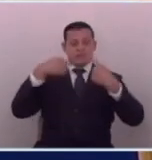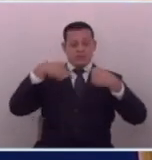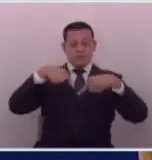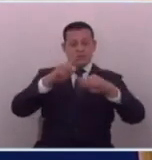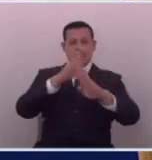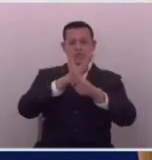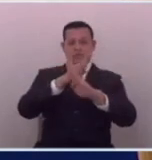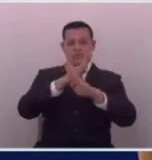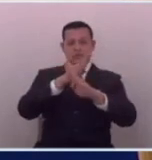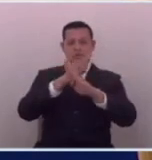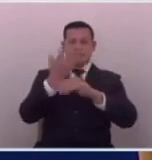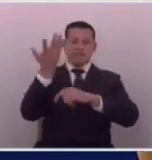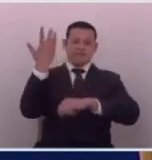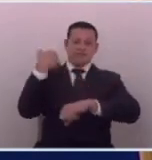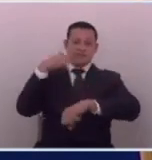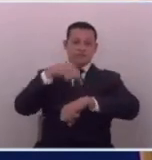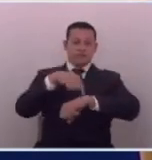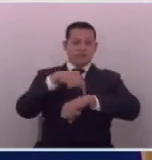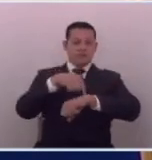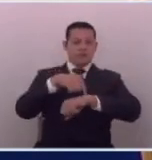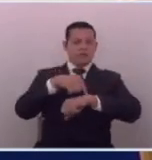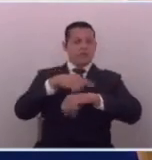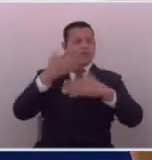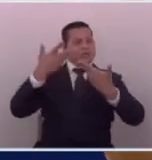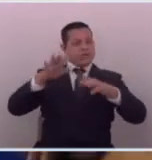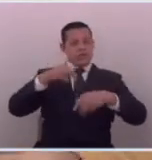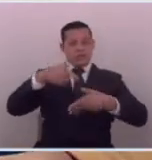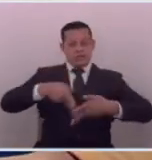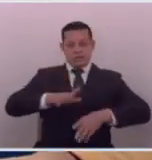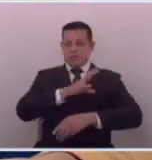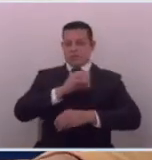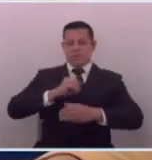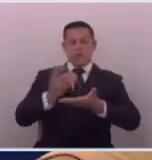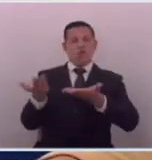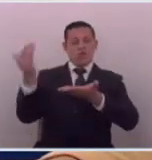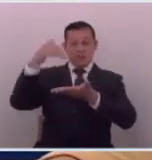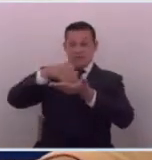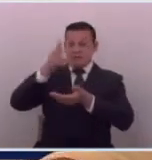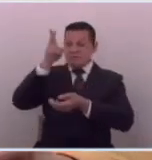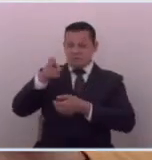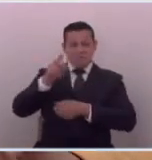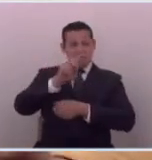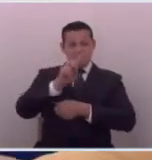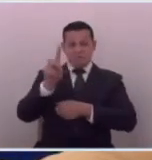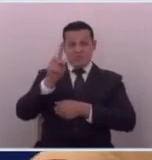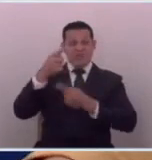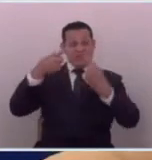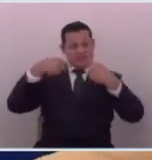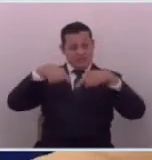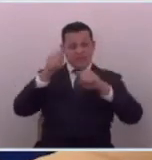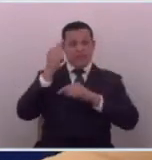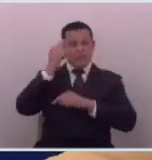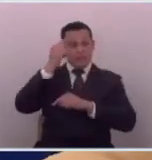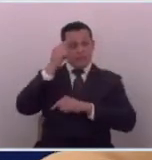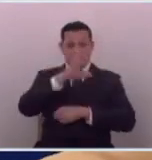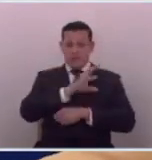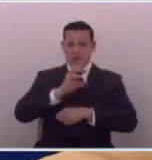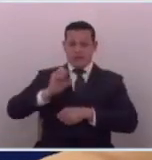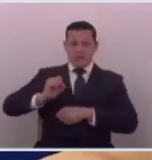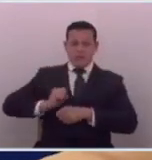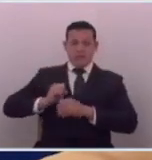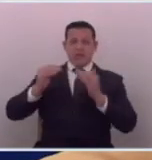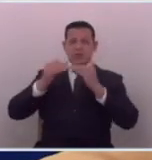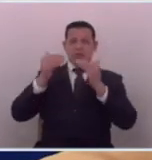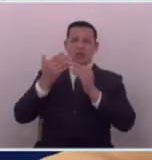defendiendo ese pasado al que ya los salvadoreños no quieren regresar siguen pensando que nuestro país va a ser el que